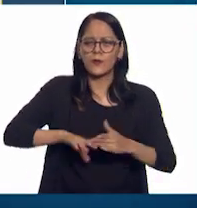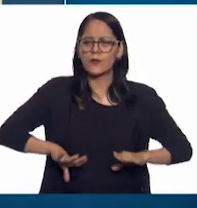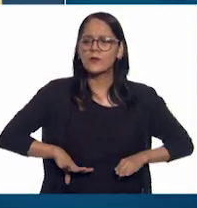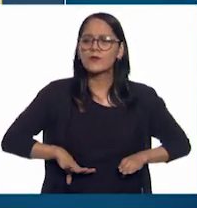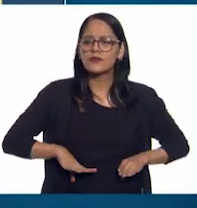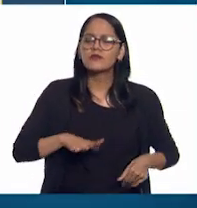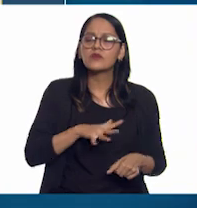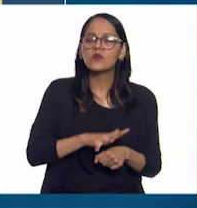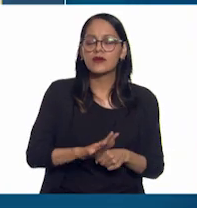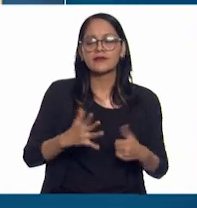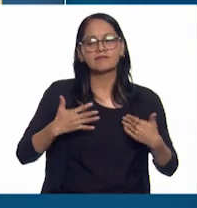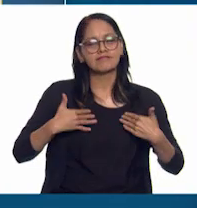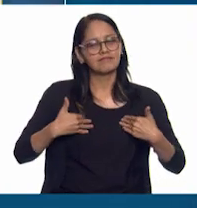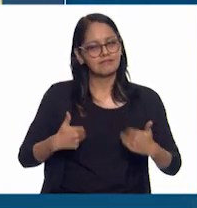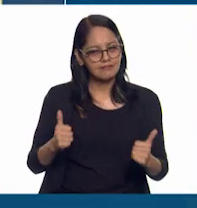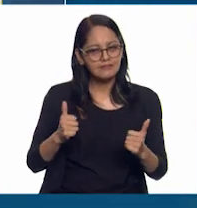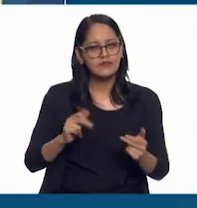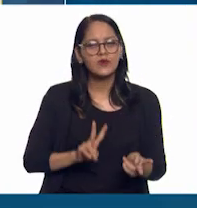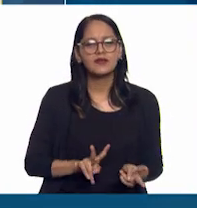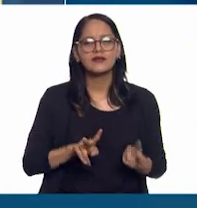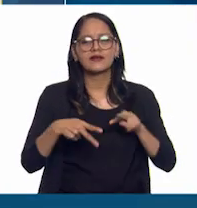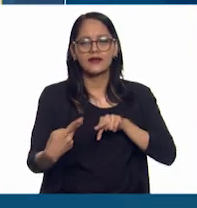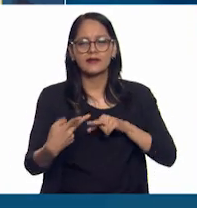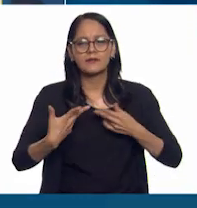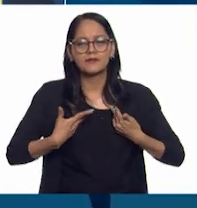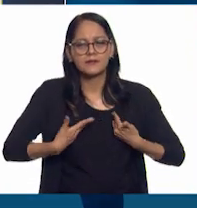entender y ser entendido!